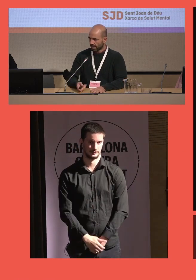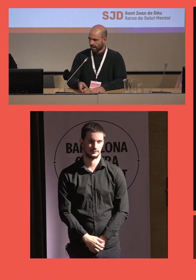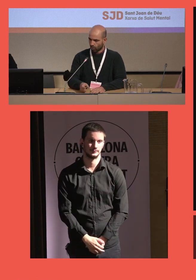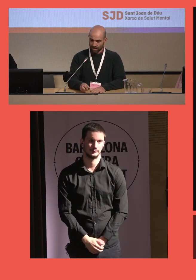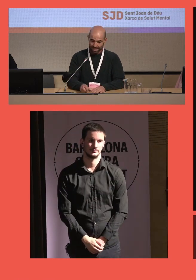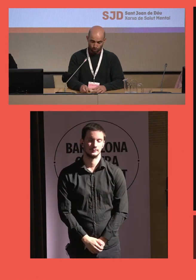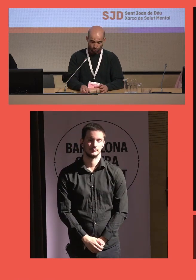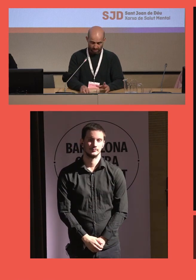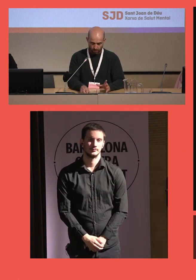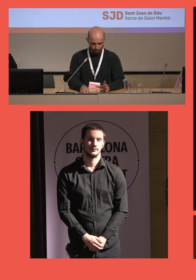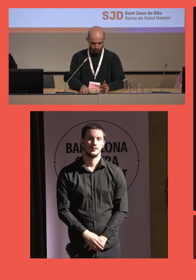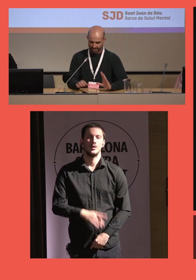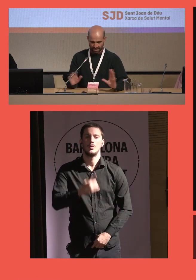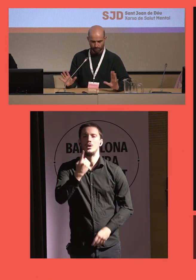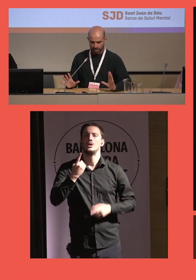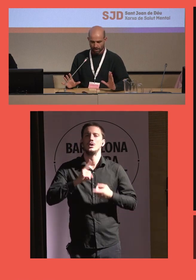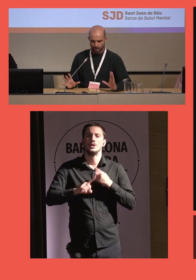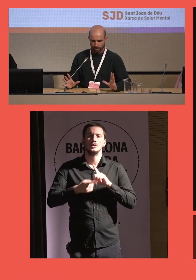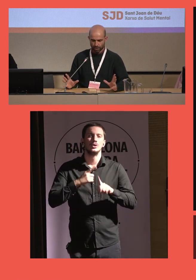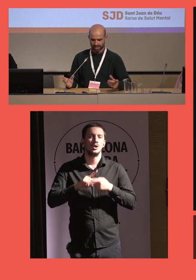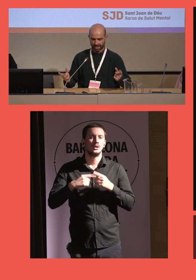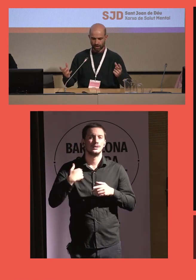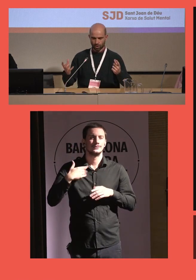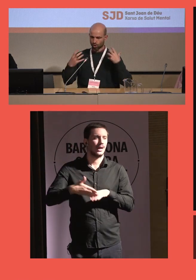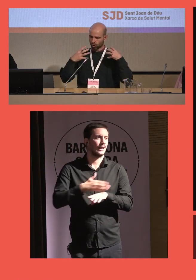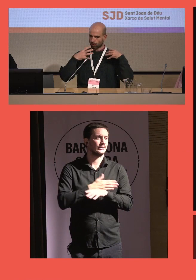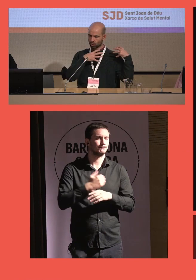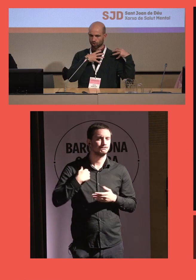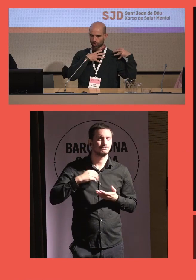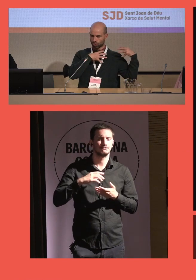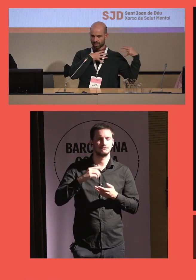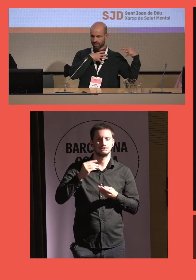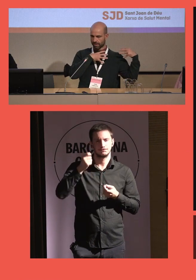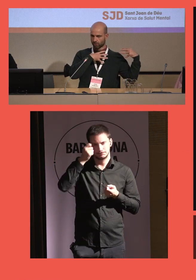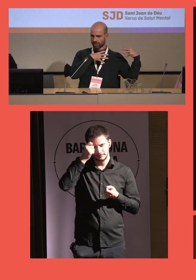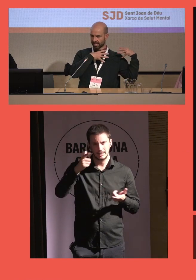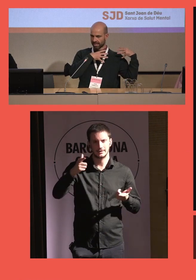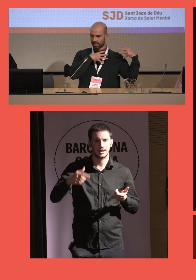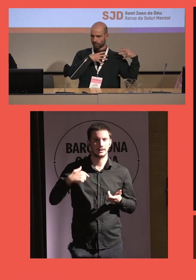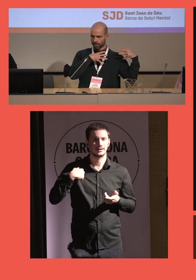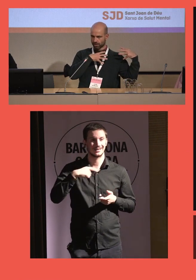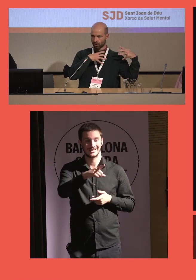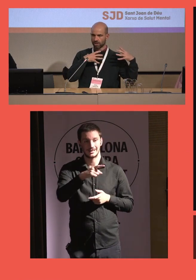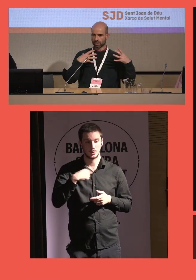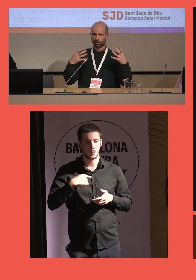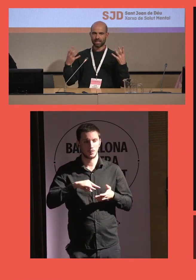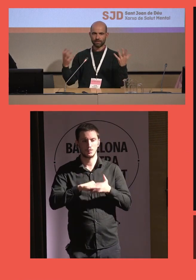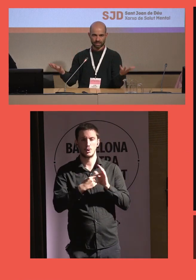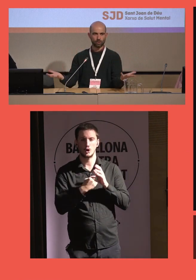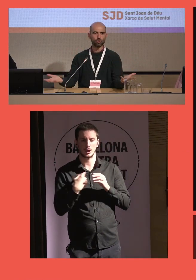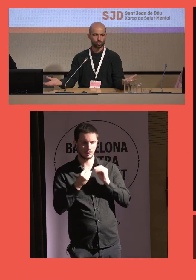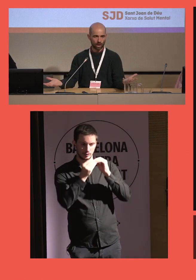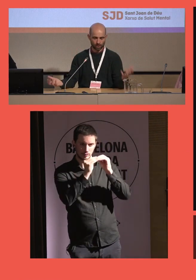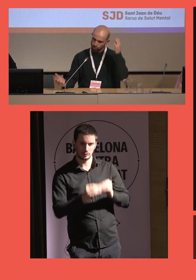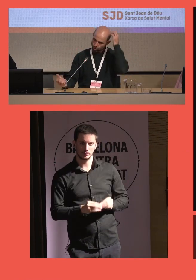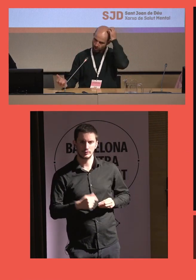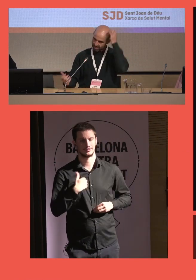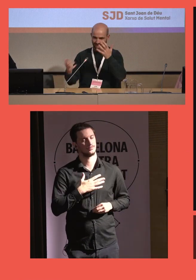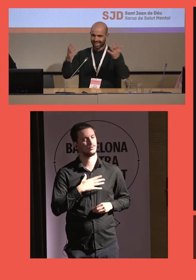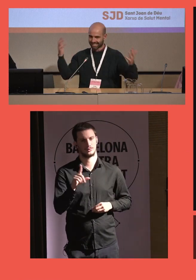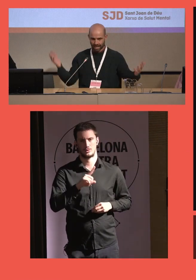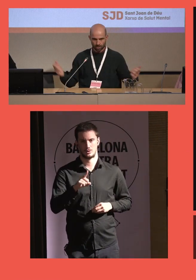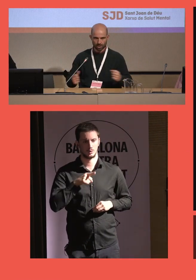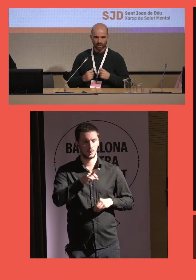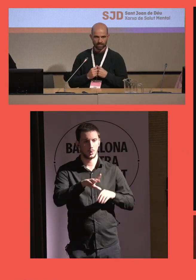Bien, una de las cosas que nosotros planteamos desde el principio es que no somos nosotros los que debemos diseñar el proyecto sino que deben ser los usuarios. Los